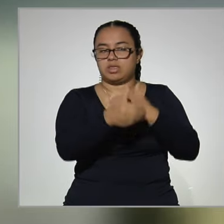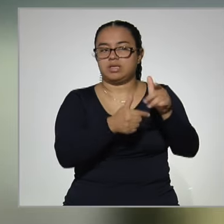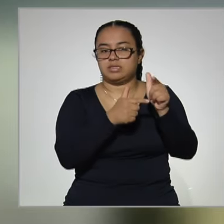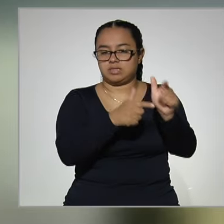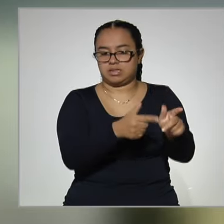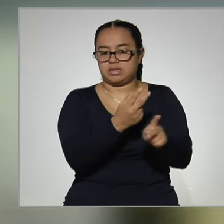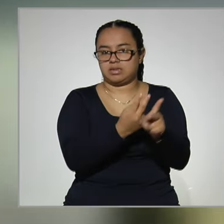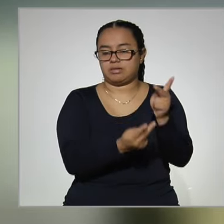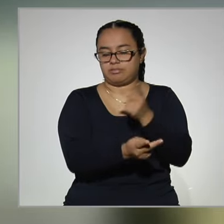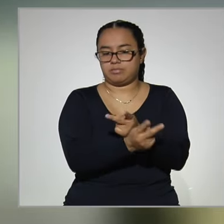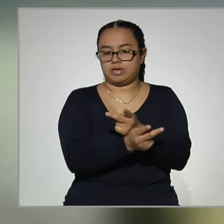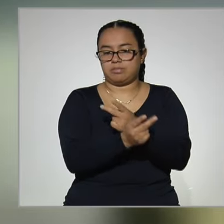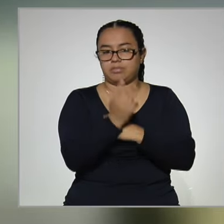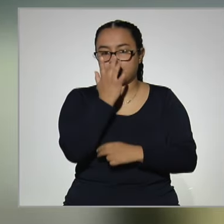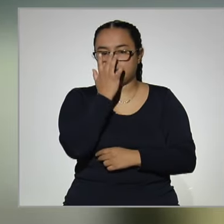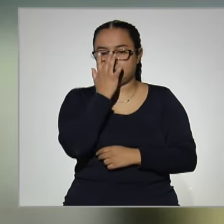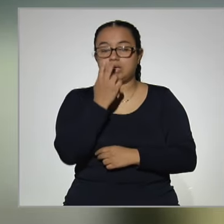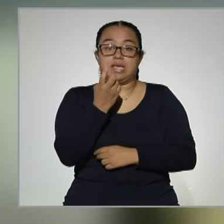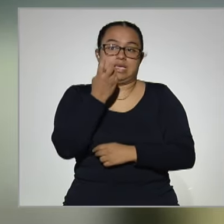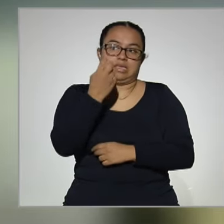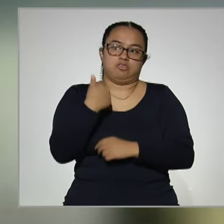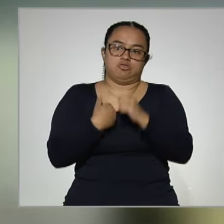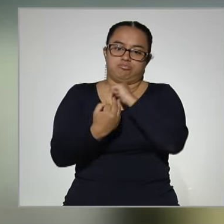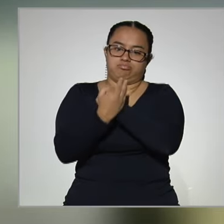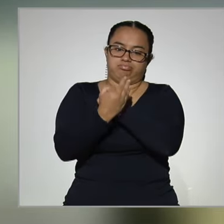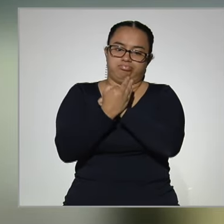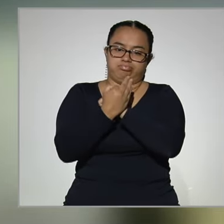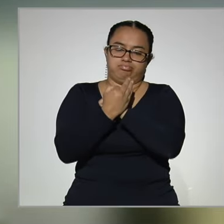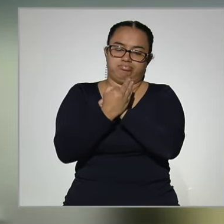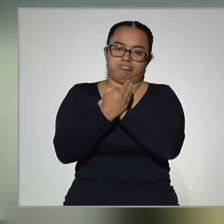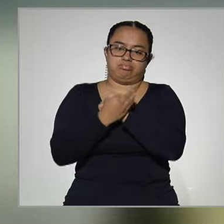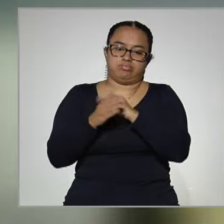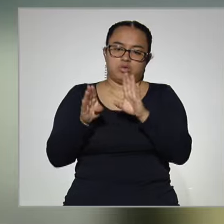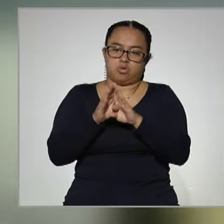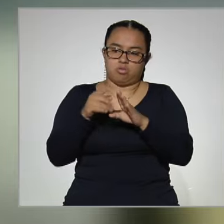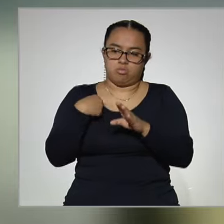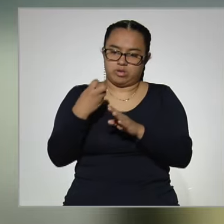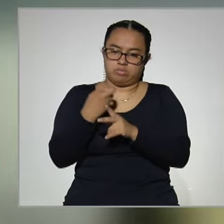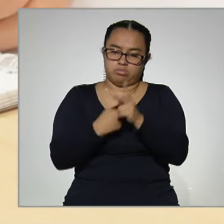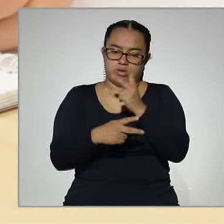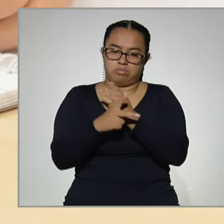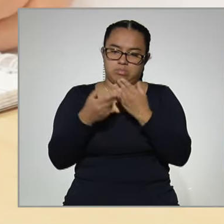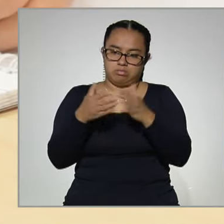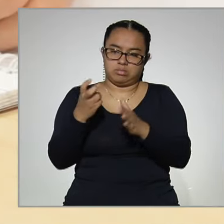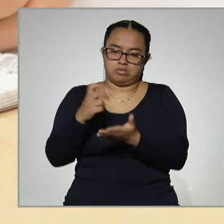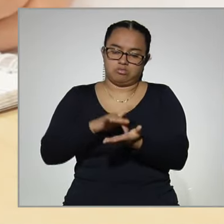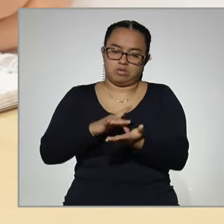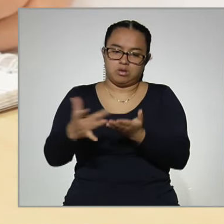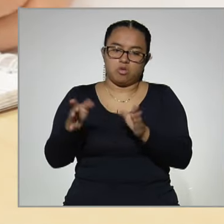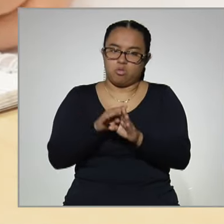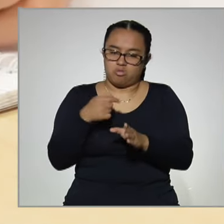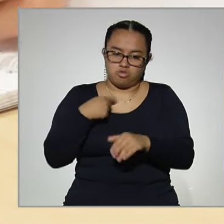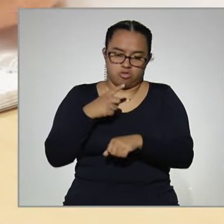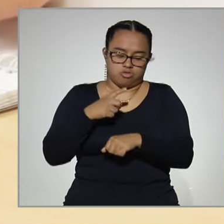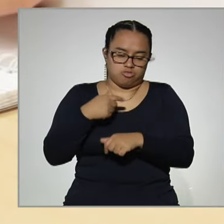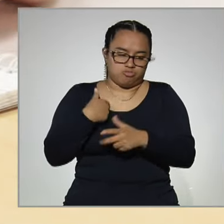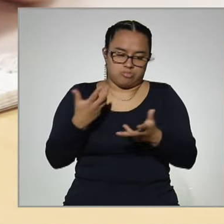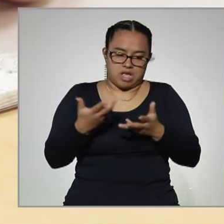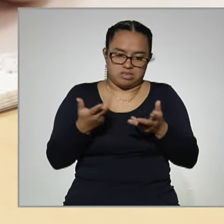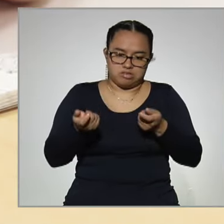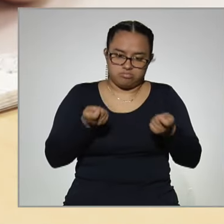prepa. Entonces creo que ese fue como uno de los beneficios que me dio en cuanto a disciplina a la prepa abierta. Yo podía tener el control,